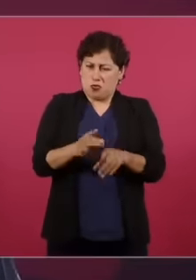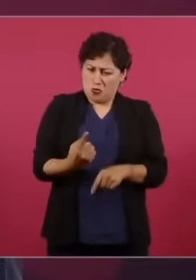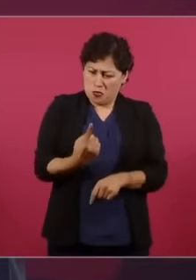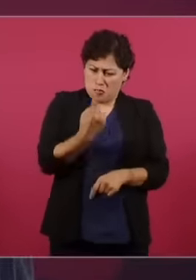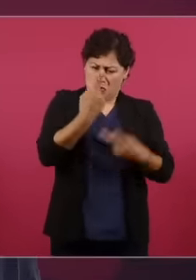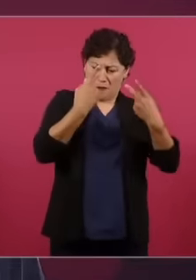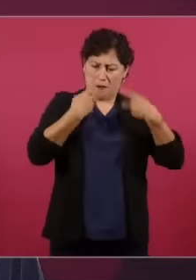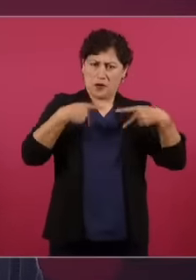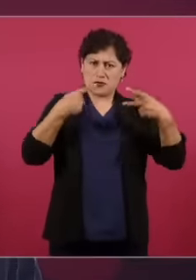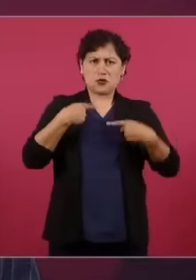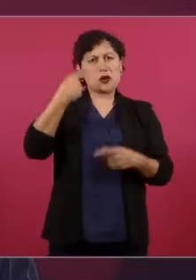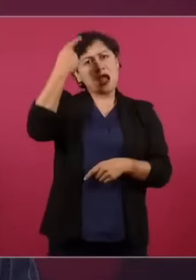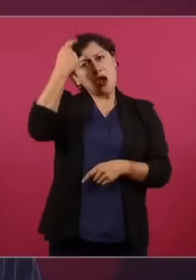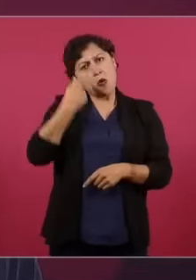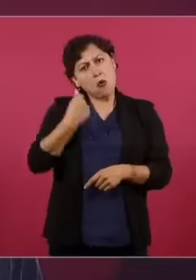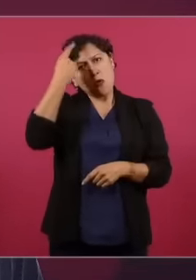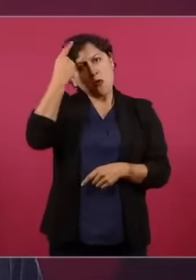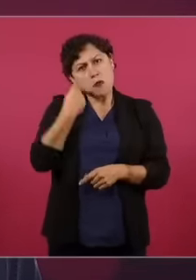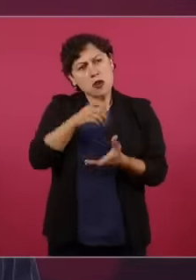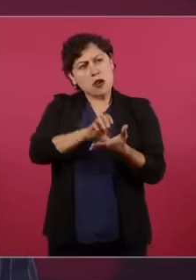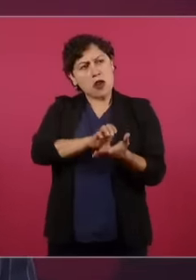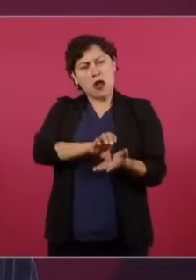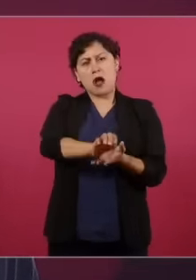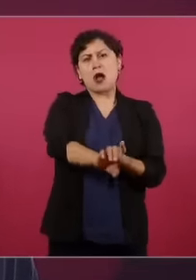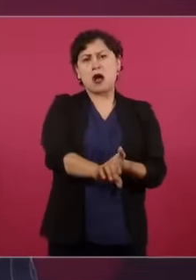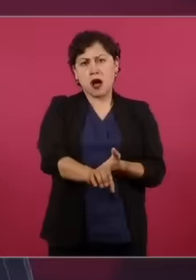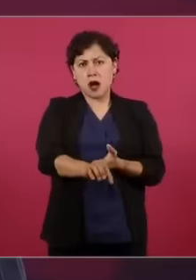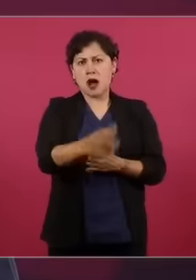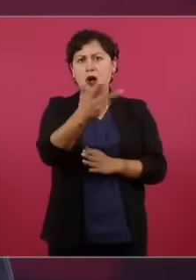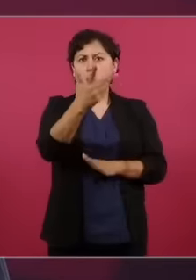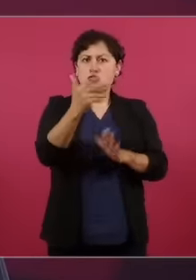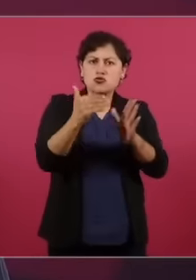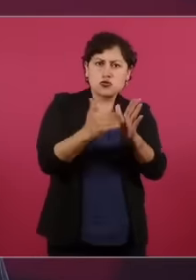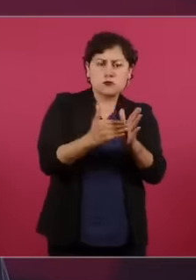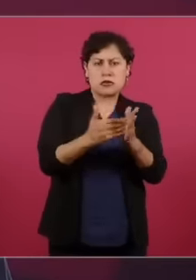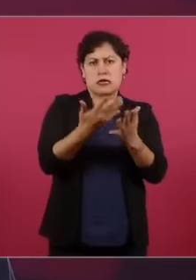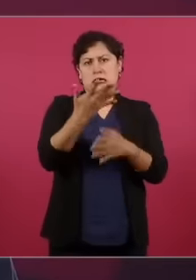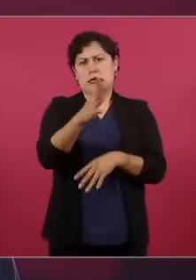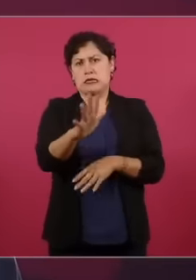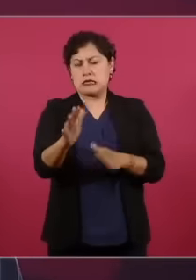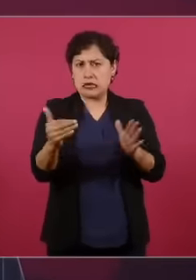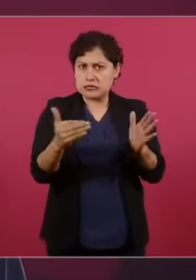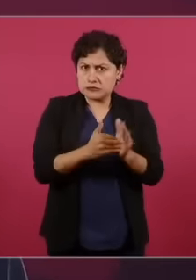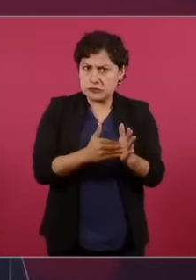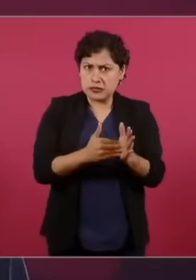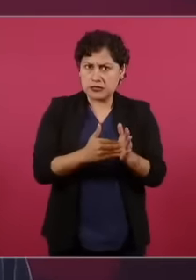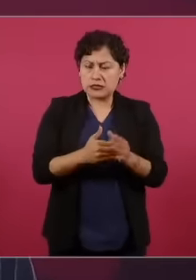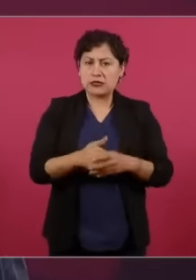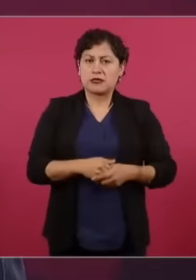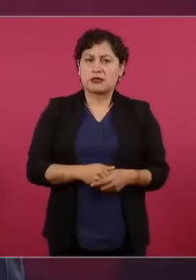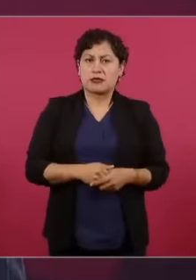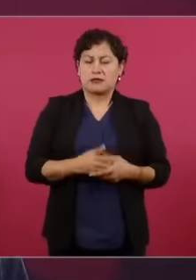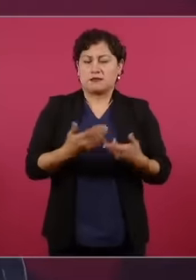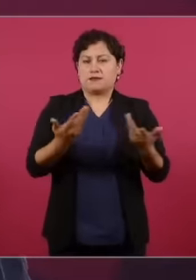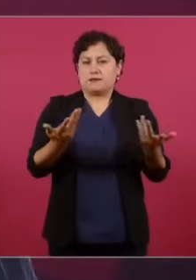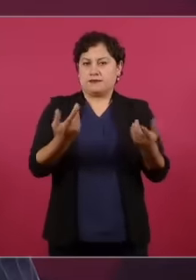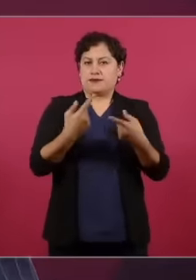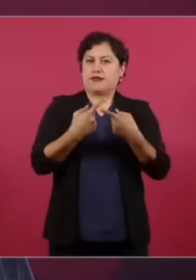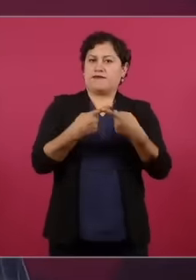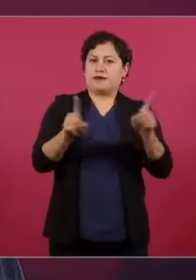8 mil, 10 mil. Ahora, un trabajador,